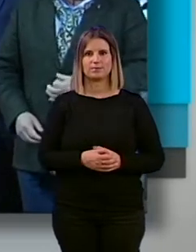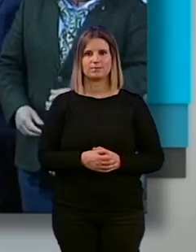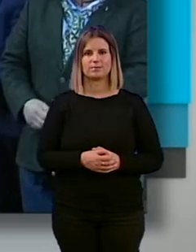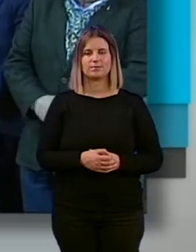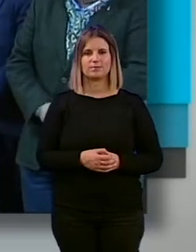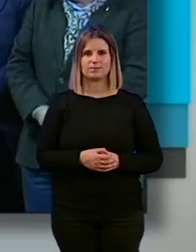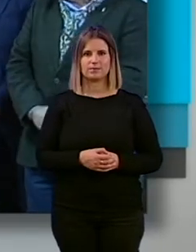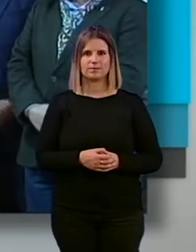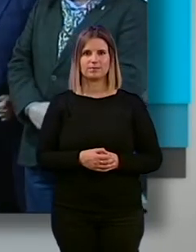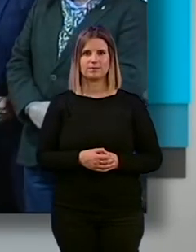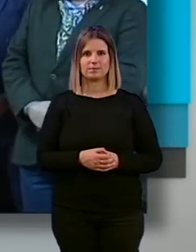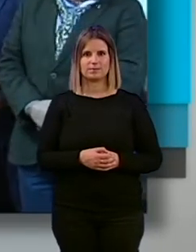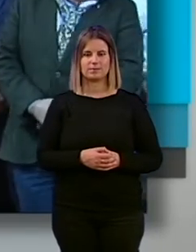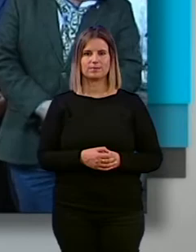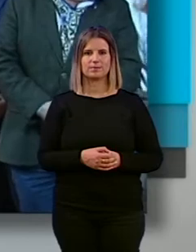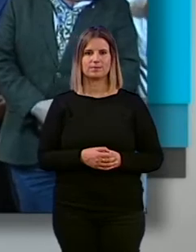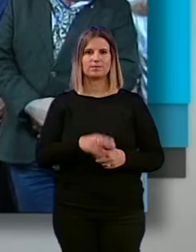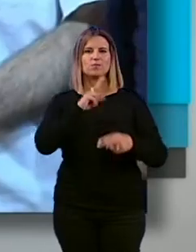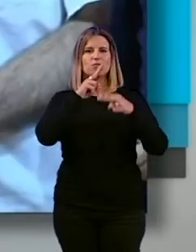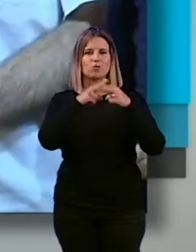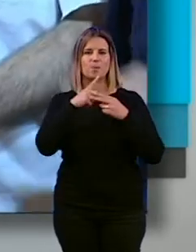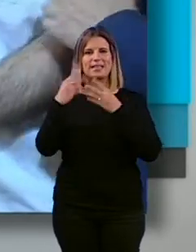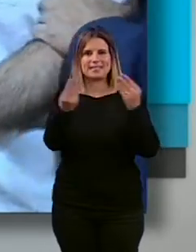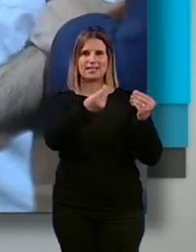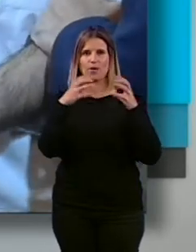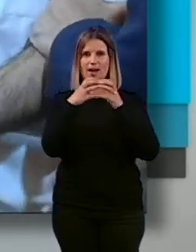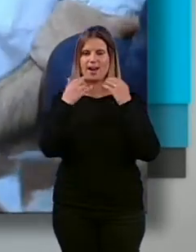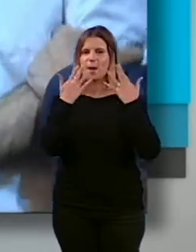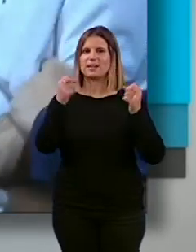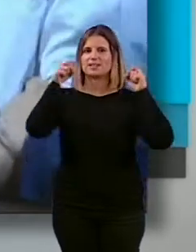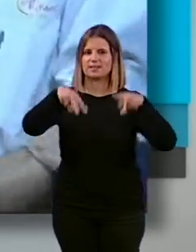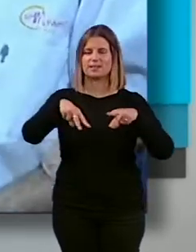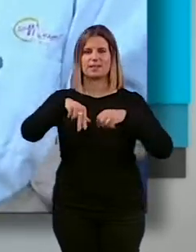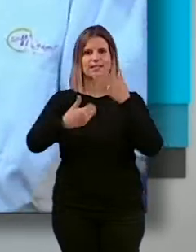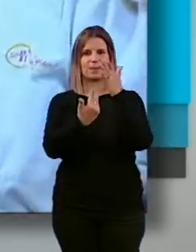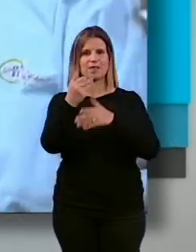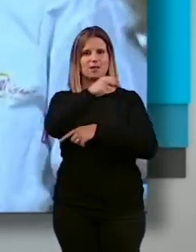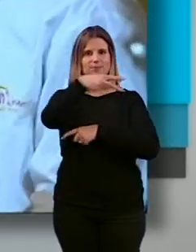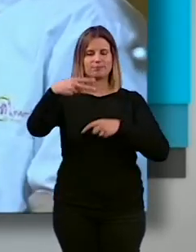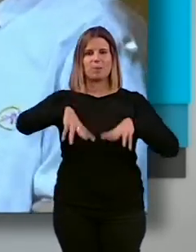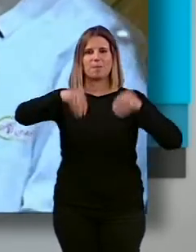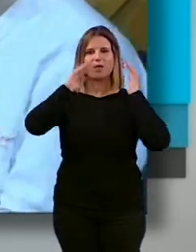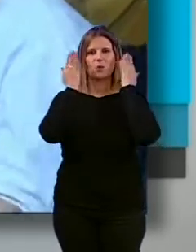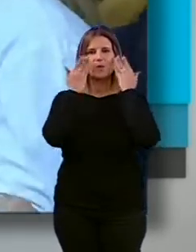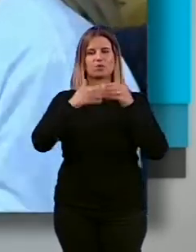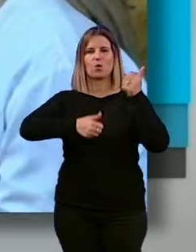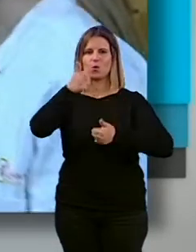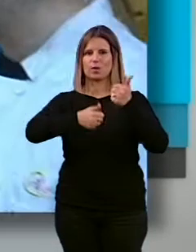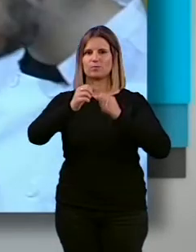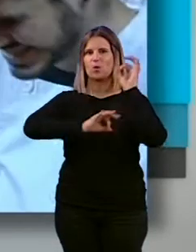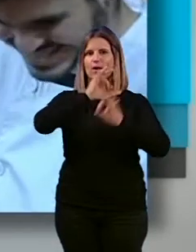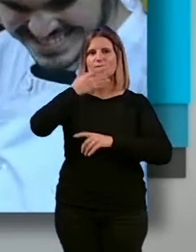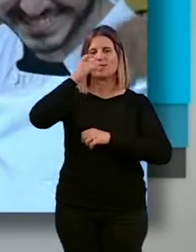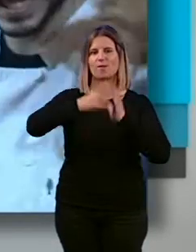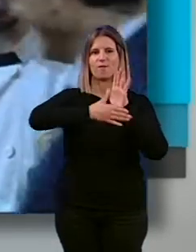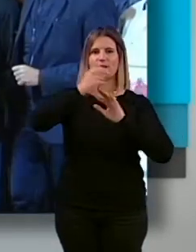El concurso Granada de Tapas, renombrado con el nombre Saborea Granada Sin Prisas, se ha resuelto esta mañana en el Palacio de Congresos en un certamen organizado